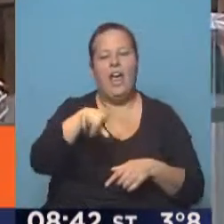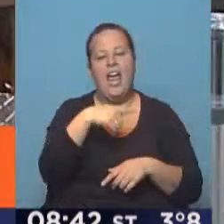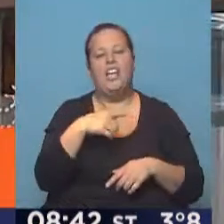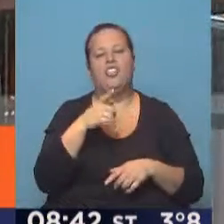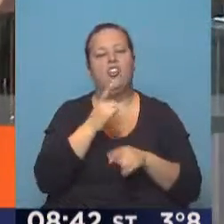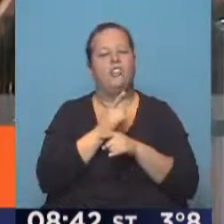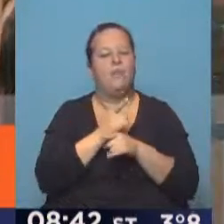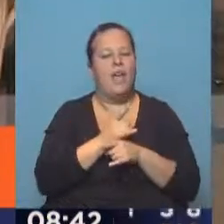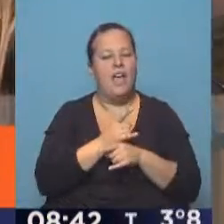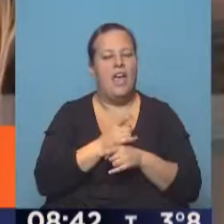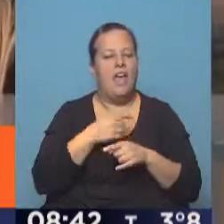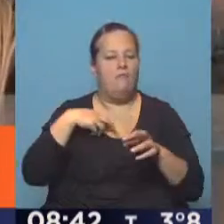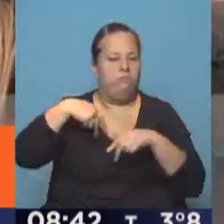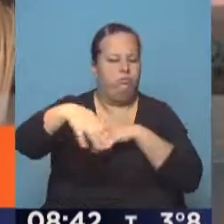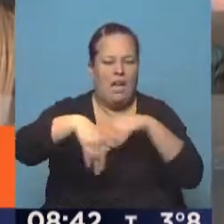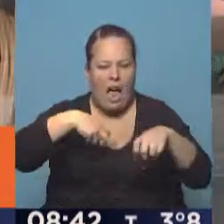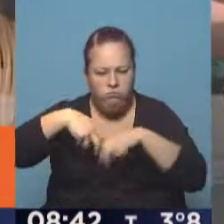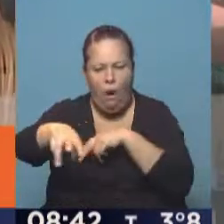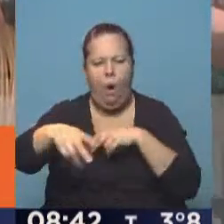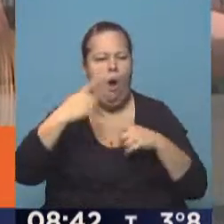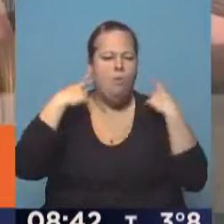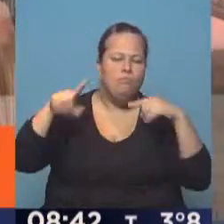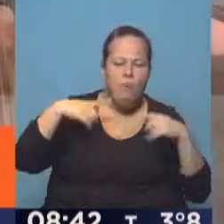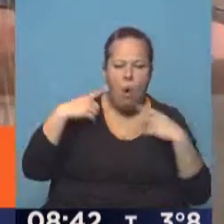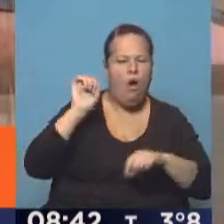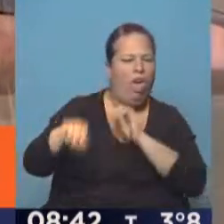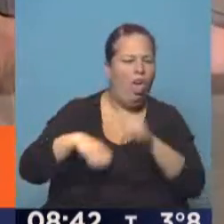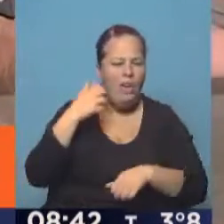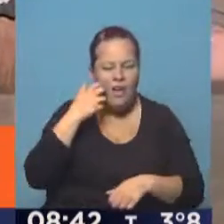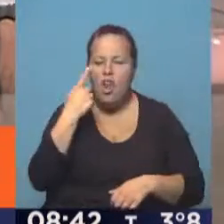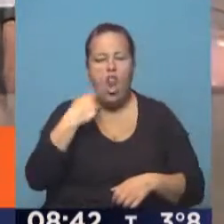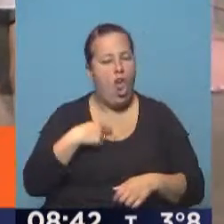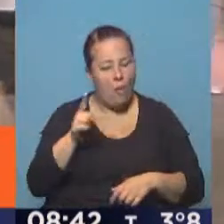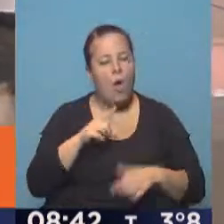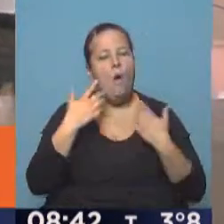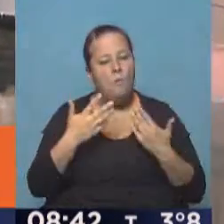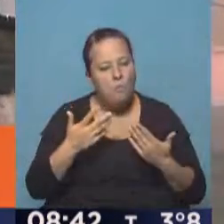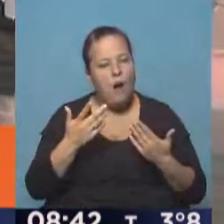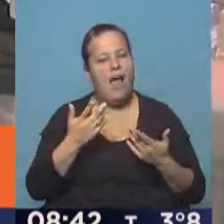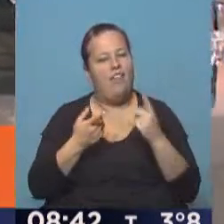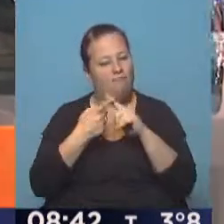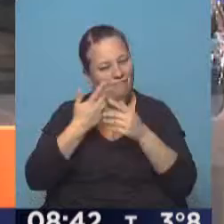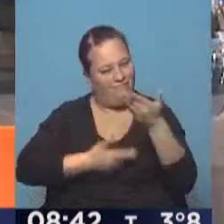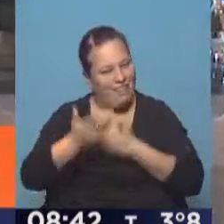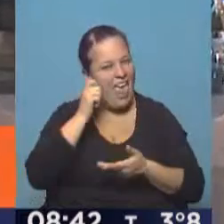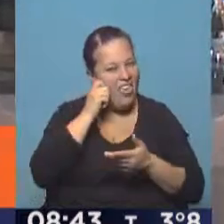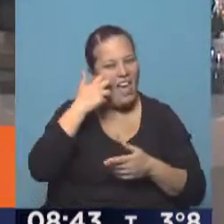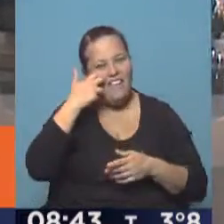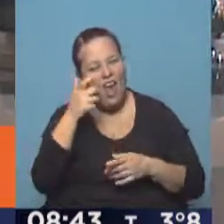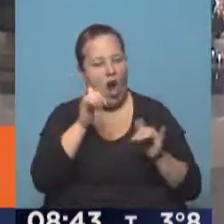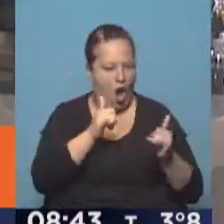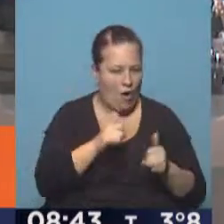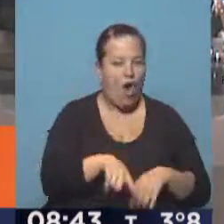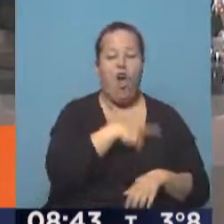nos tropiezan por la calle, son los que van escuchando música, son aquellos que no nos ven puedan tener una relación intergeneracional. Y después